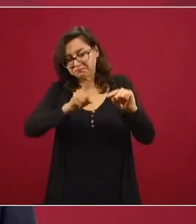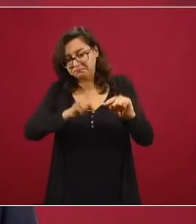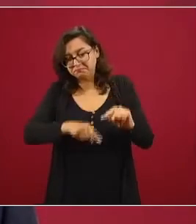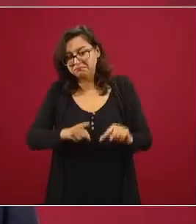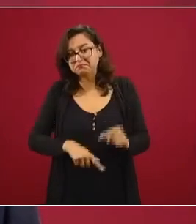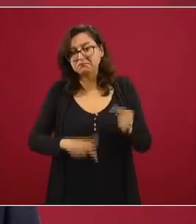a a a